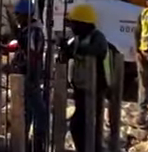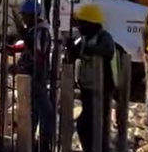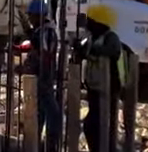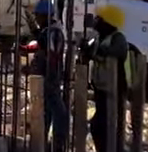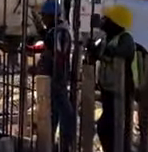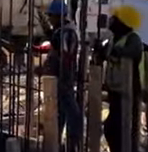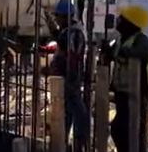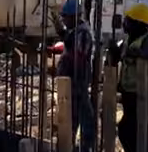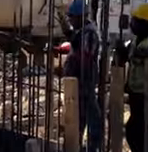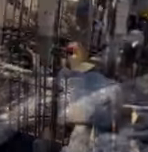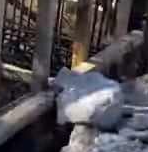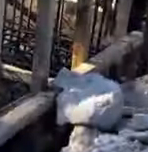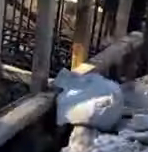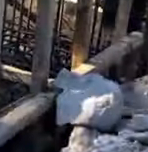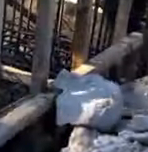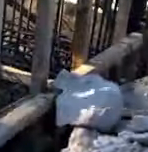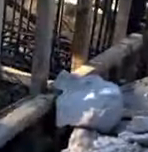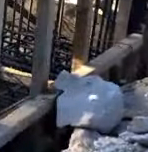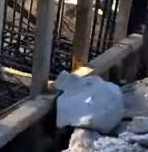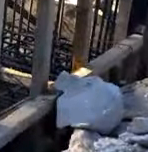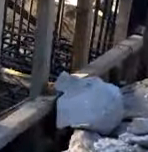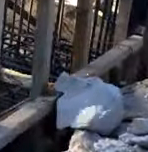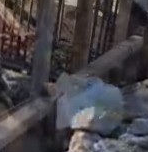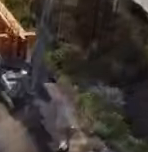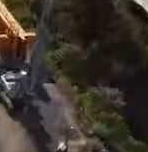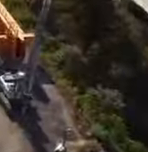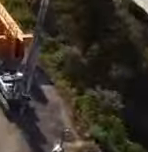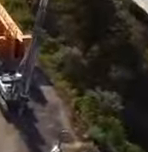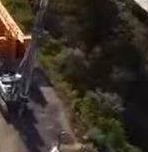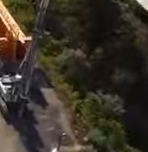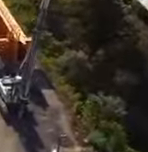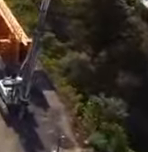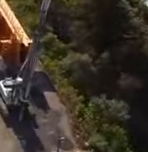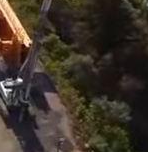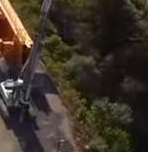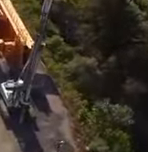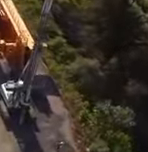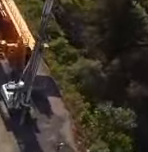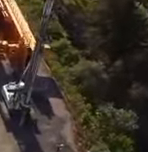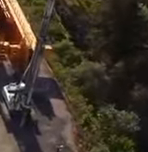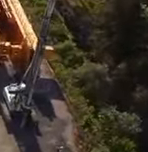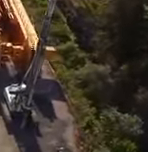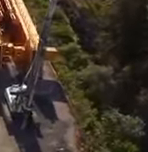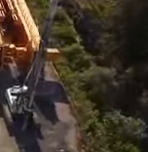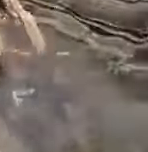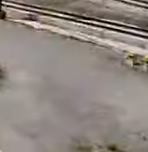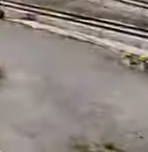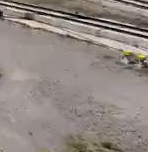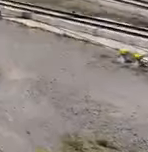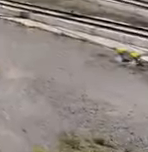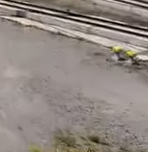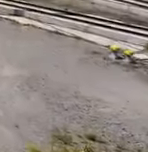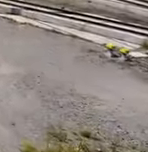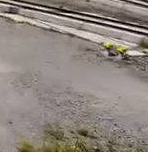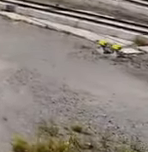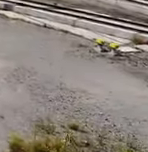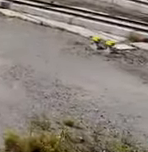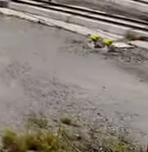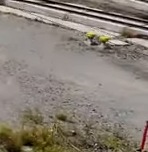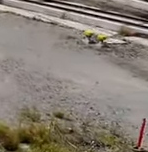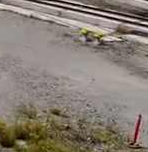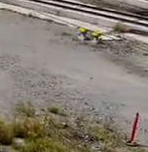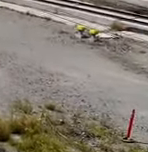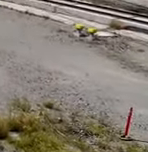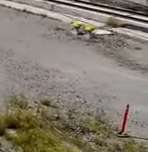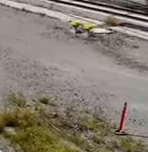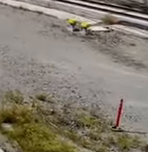traves entre apoyos en los 2.200 metros entre la presa Tacubaya y la estación Vasco de Quiroga. Durante la construcción del